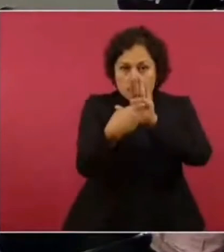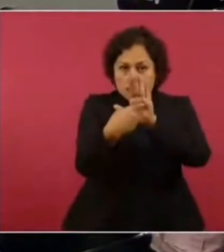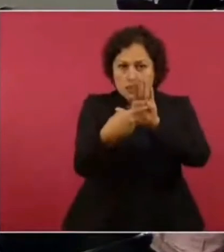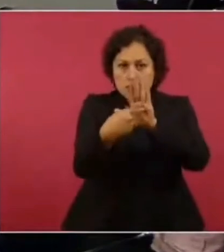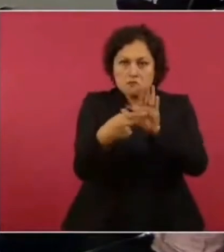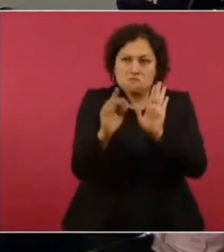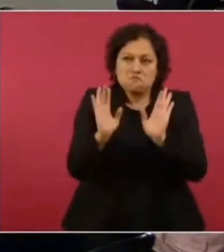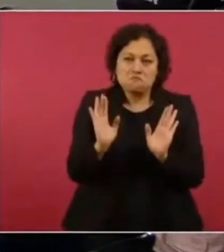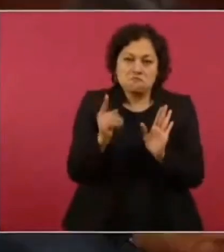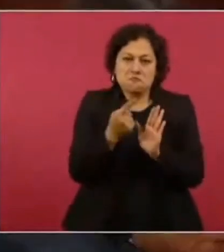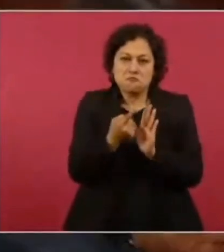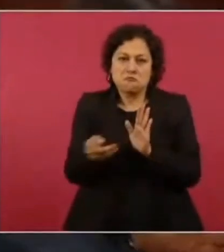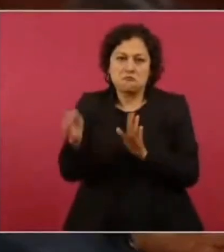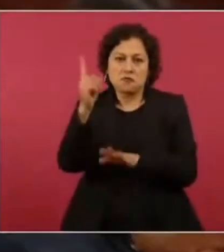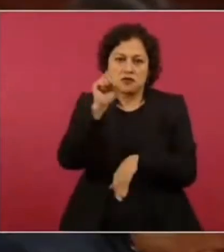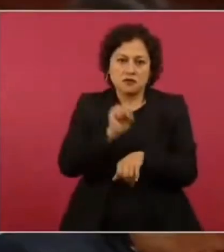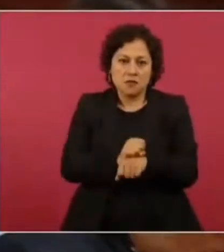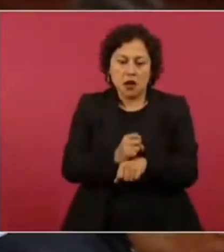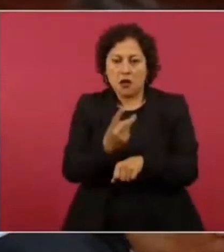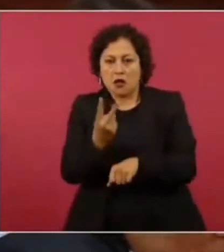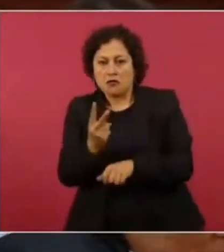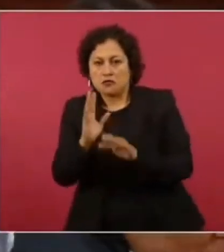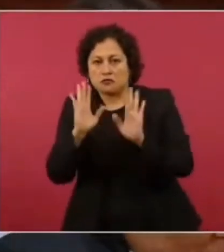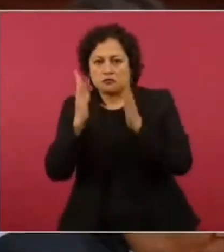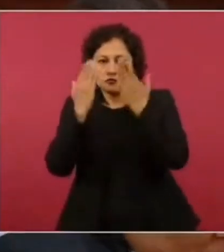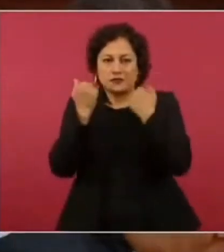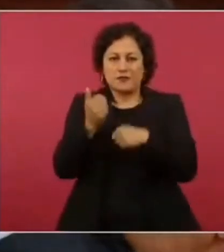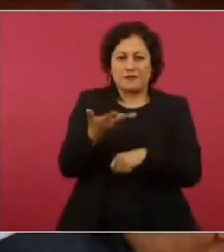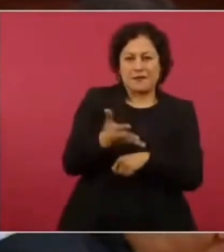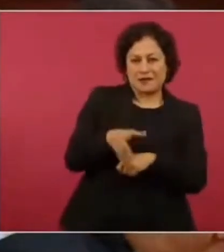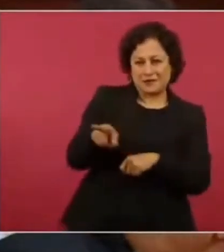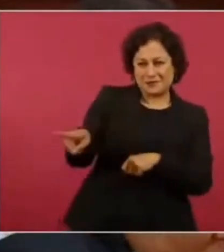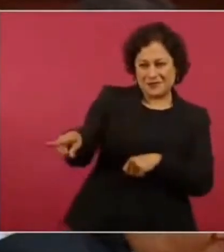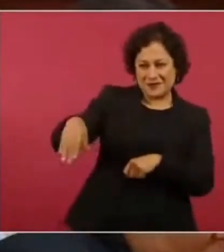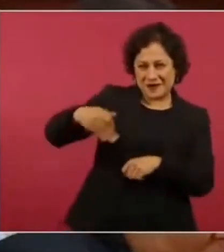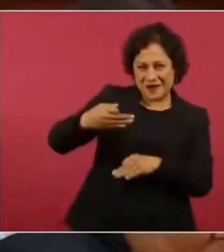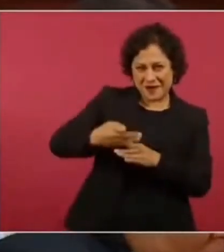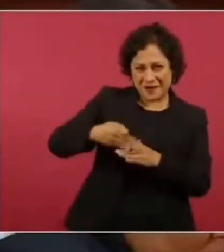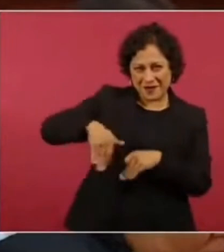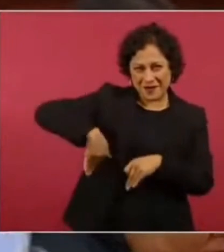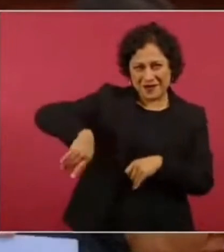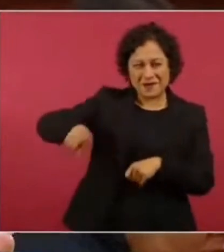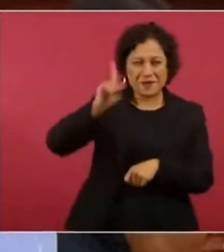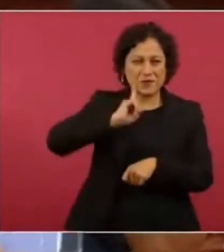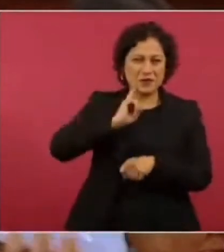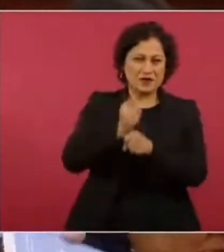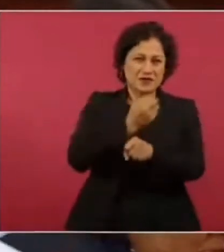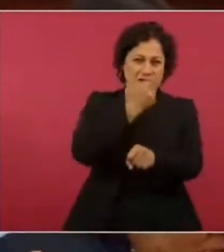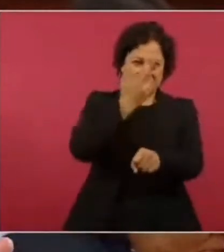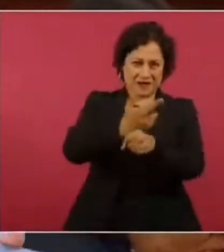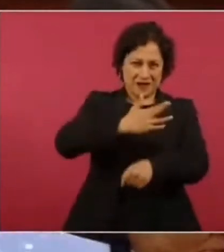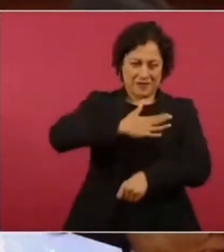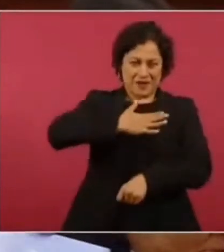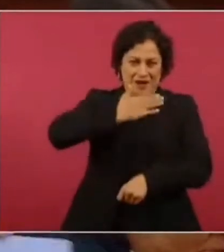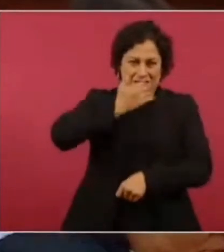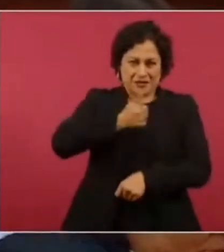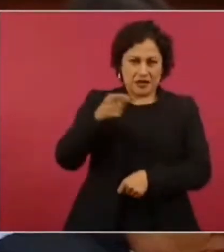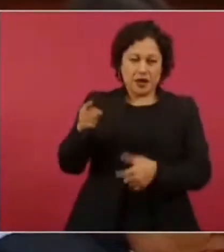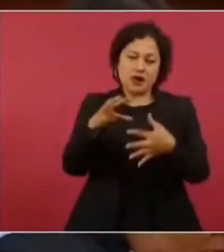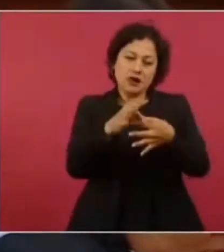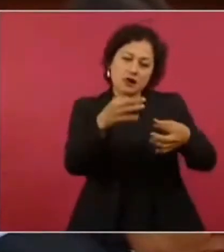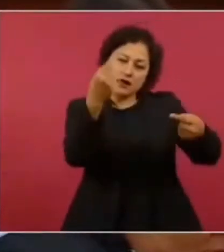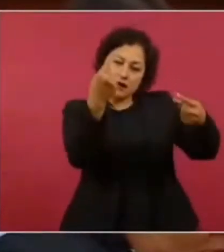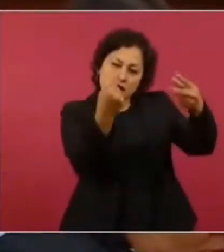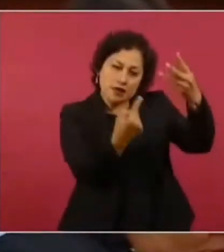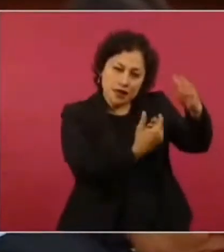Algo similar a lo que expuso ahorita la Secretaría de Bienestar de cómo hacer los trámites de bienestar. ¿Qué tendrían que hacer